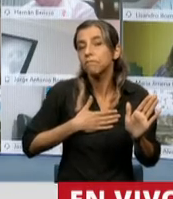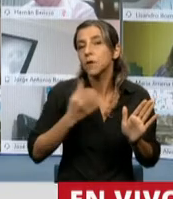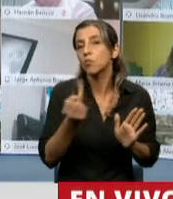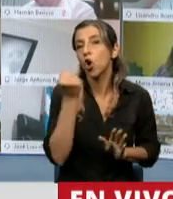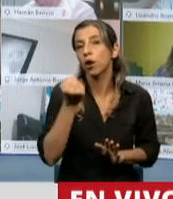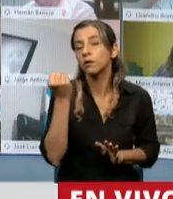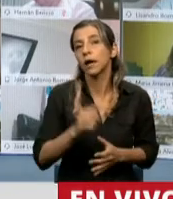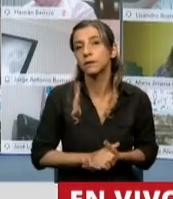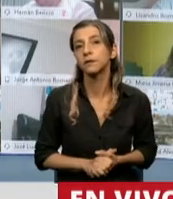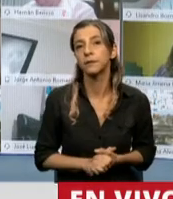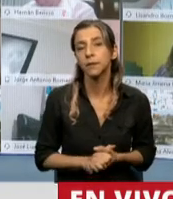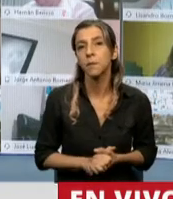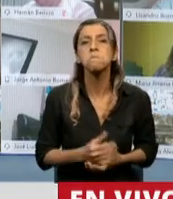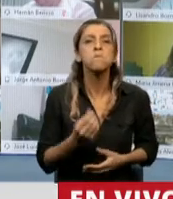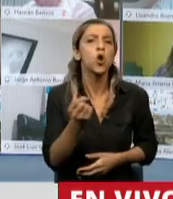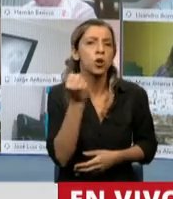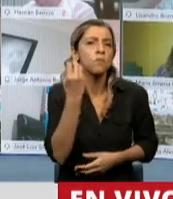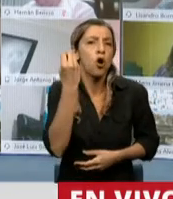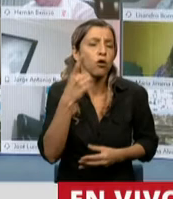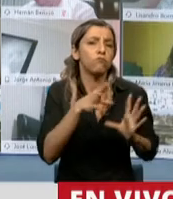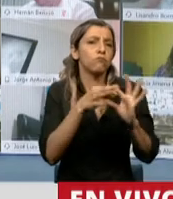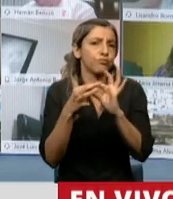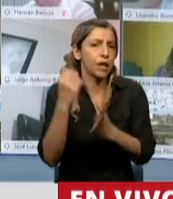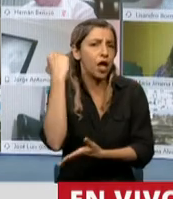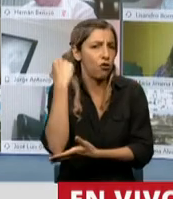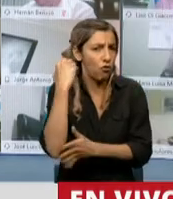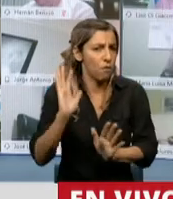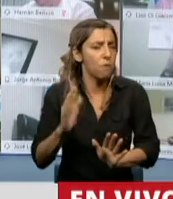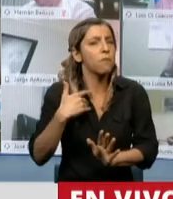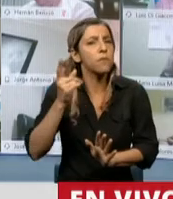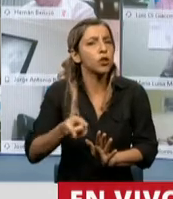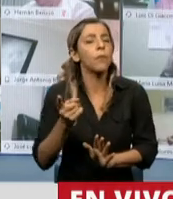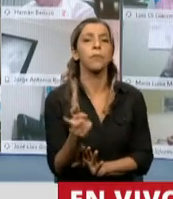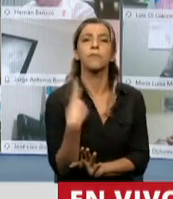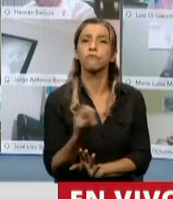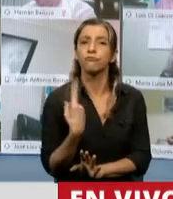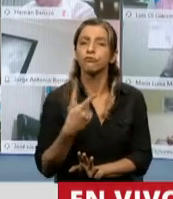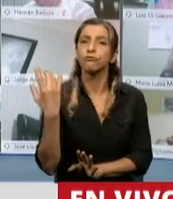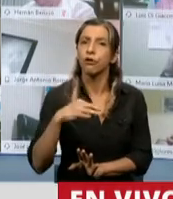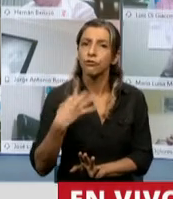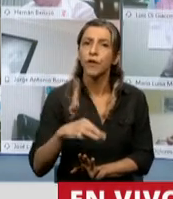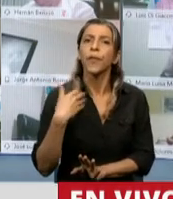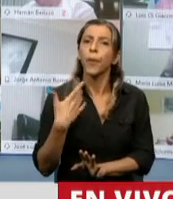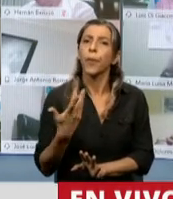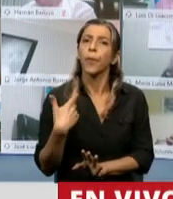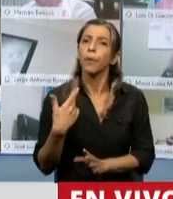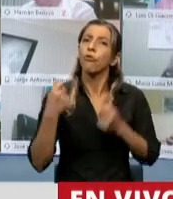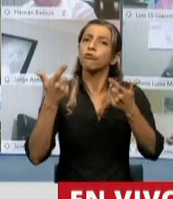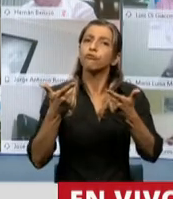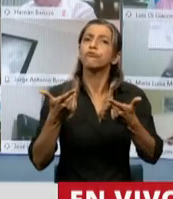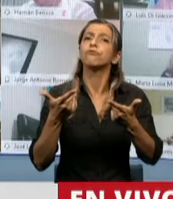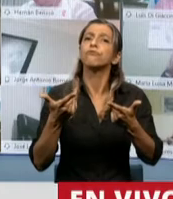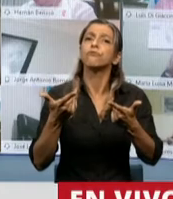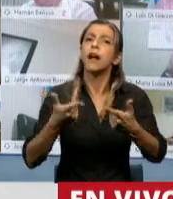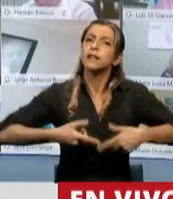no por su impacto económico de fondo, sino porque tenemos que avanzar en dar señales políticas como esta.